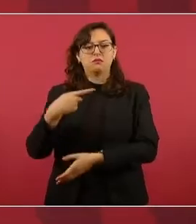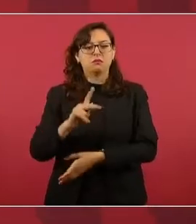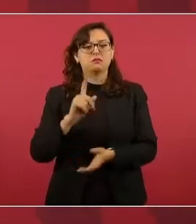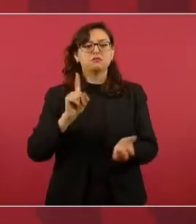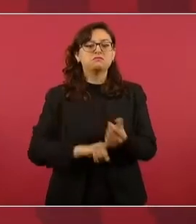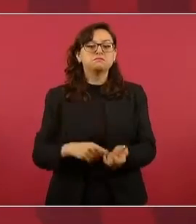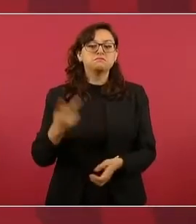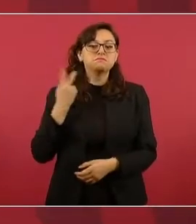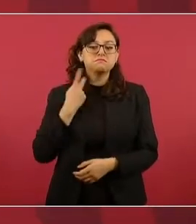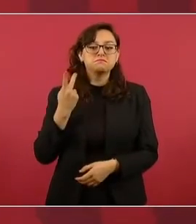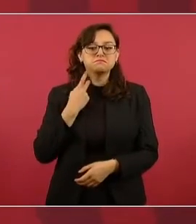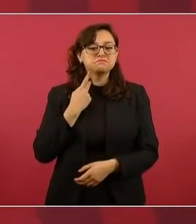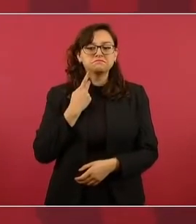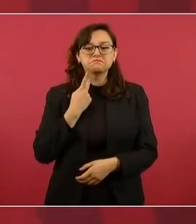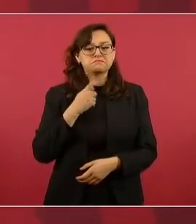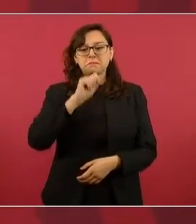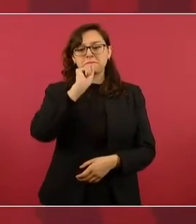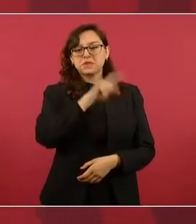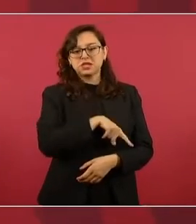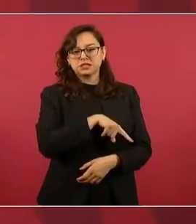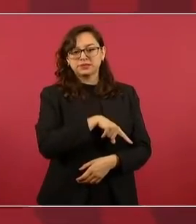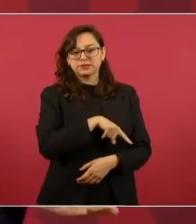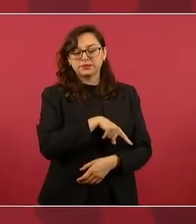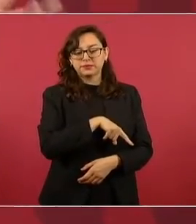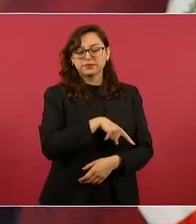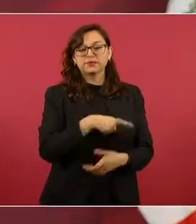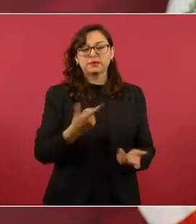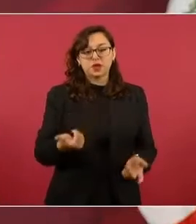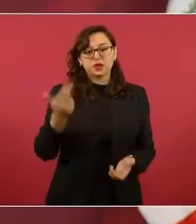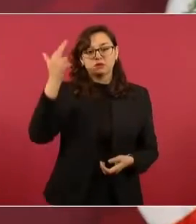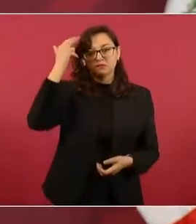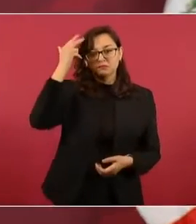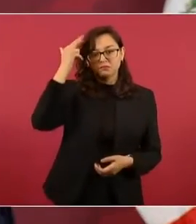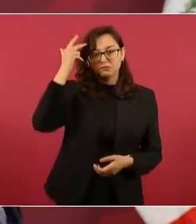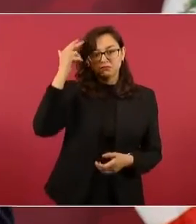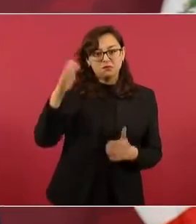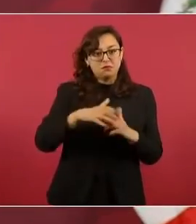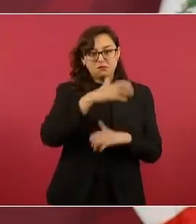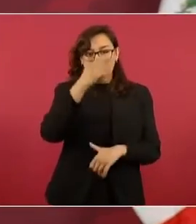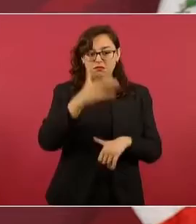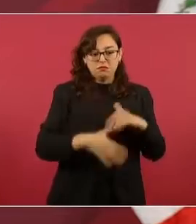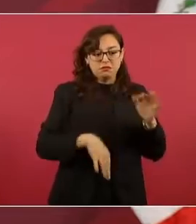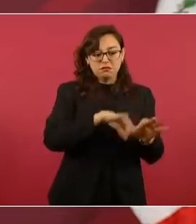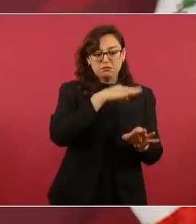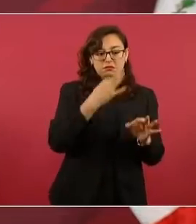se fue don Porfirio, pero quedó doña Porfiria.